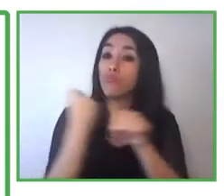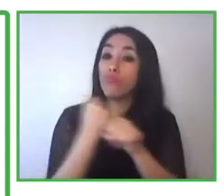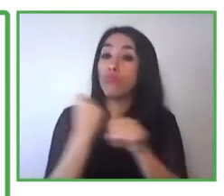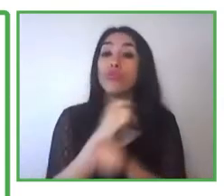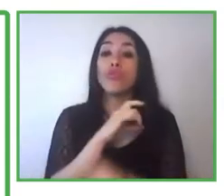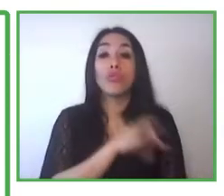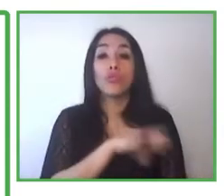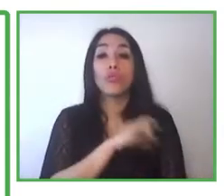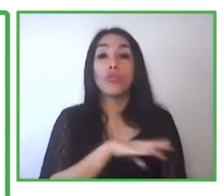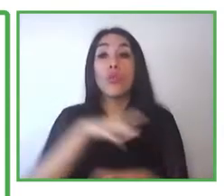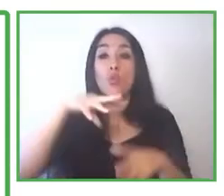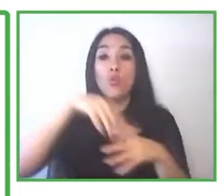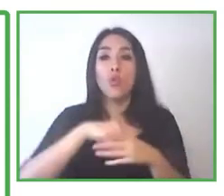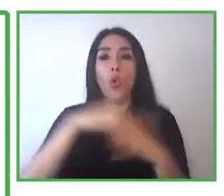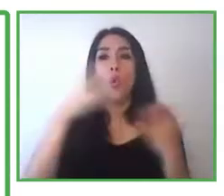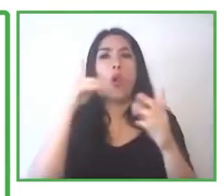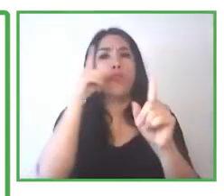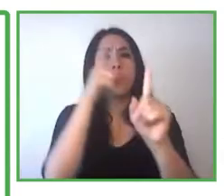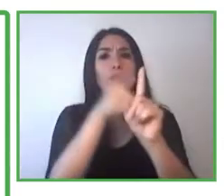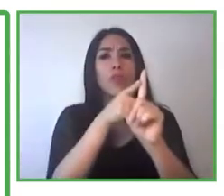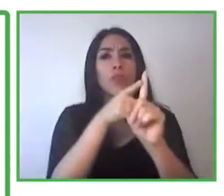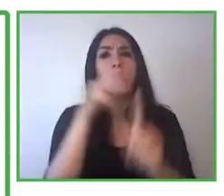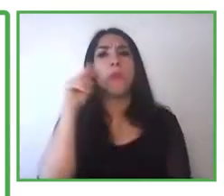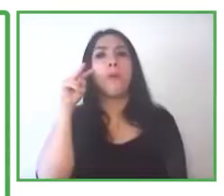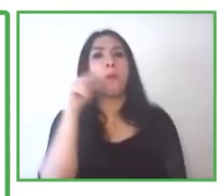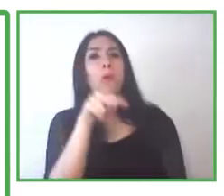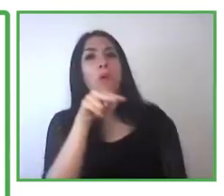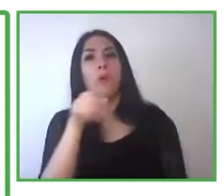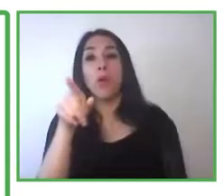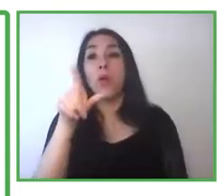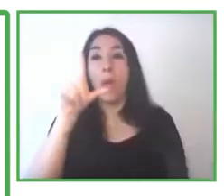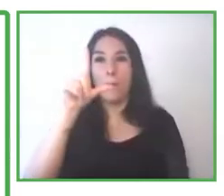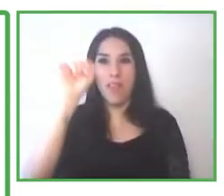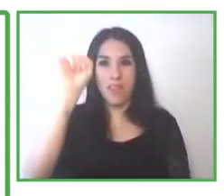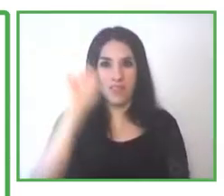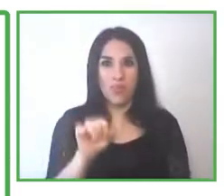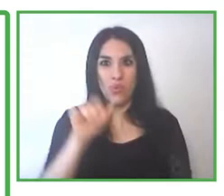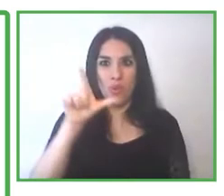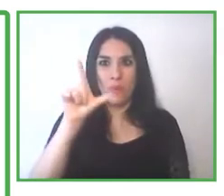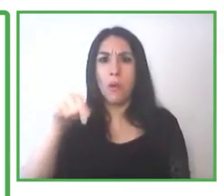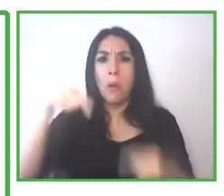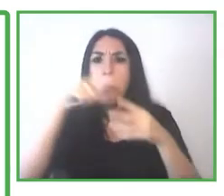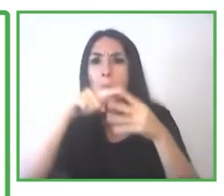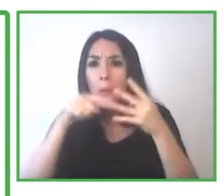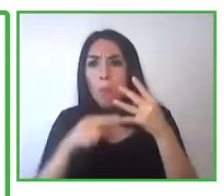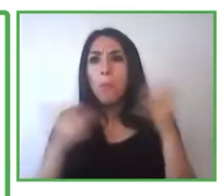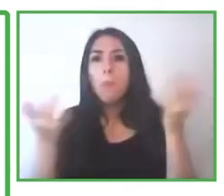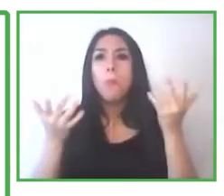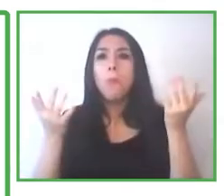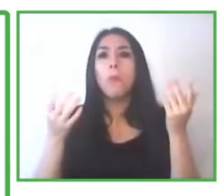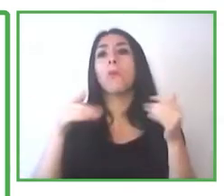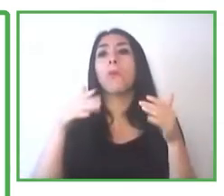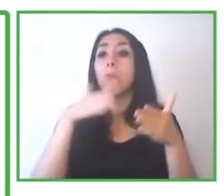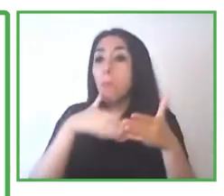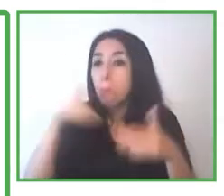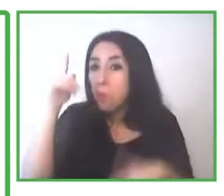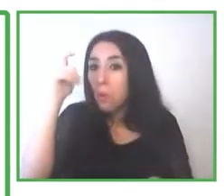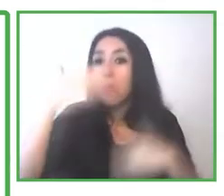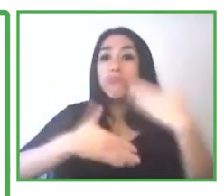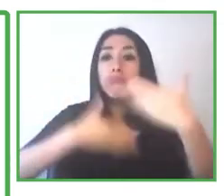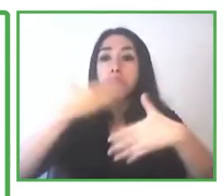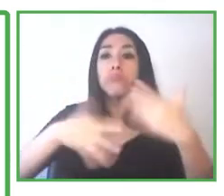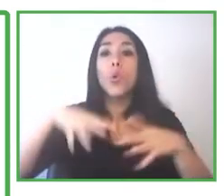necesidades similares en América Latina y en el mundo hispano. Por lo mismo, en 2018 decidimos unirnos